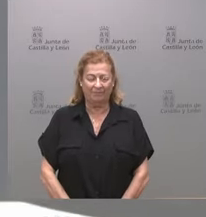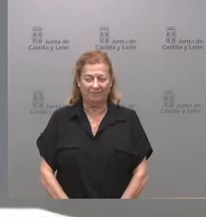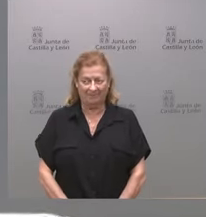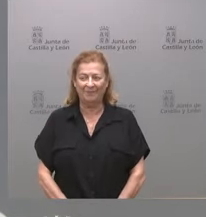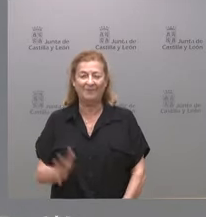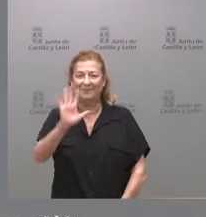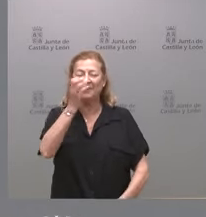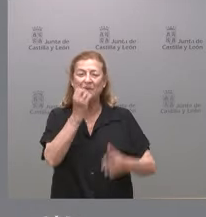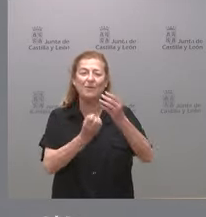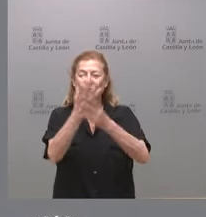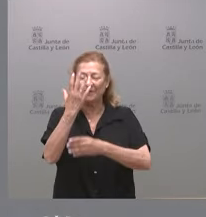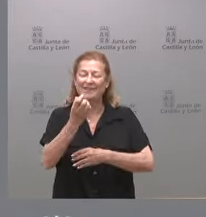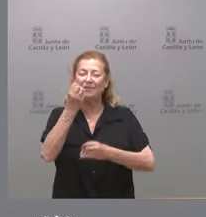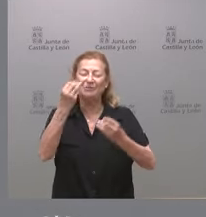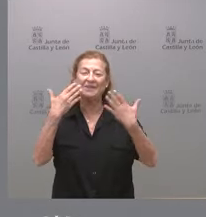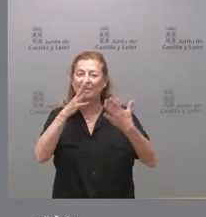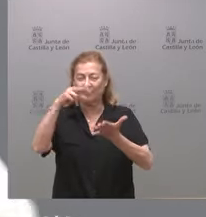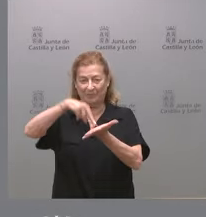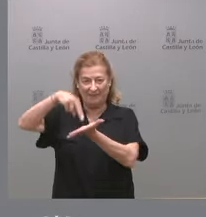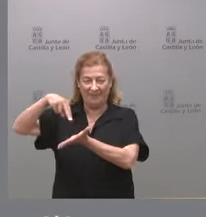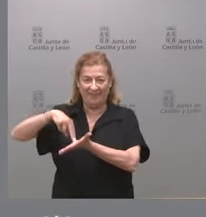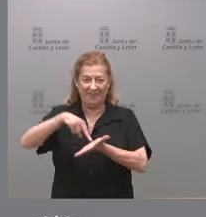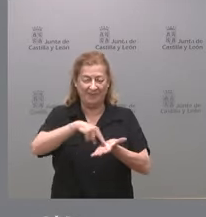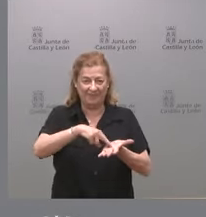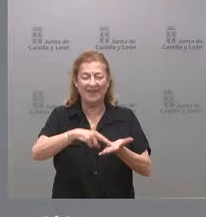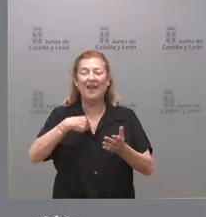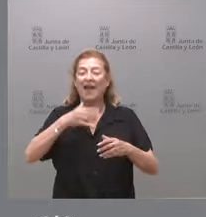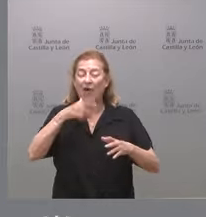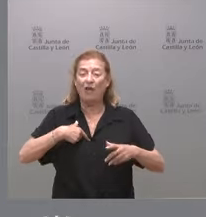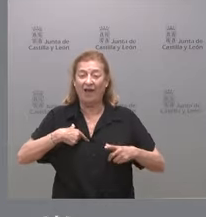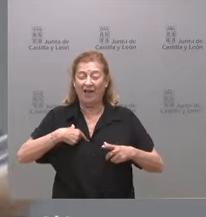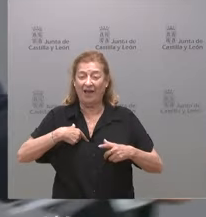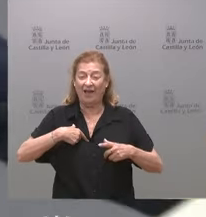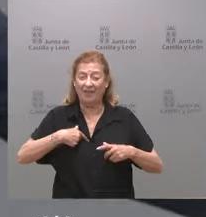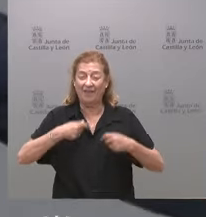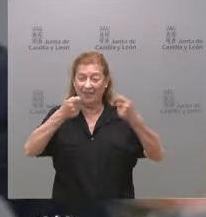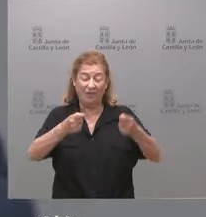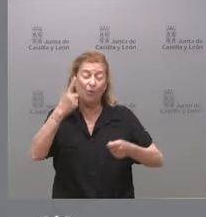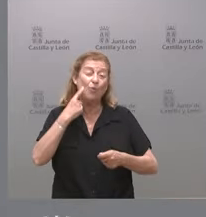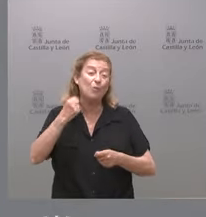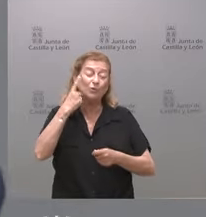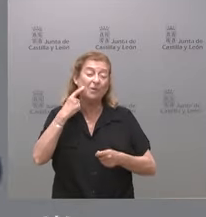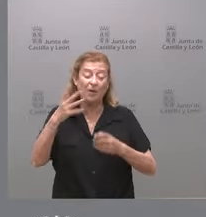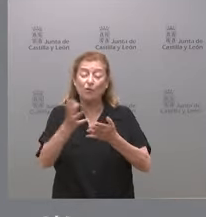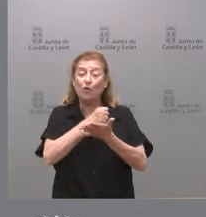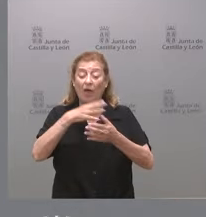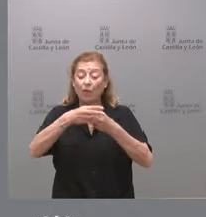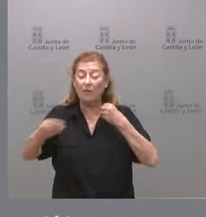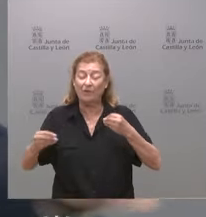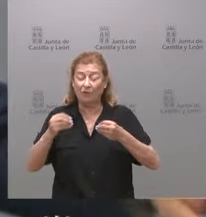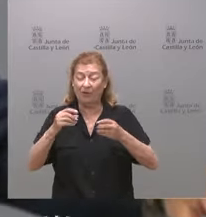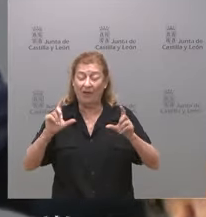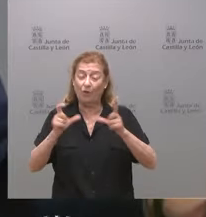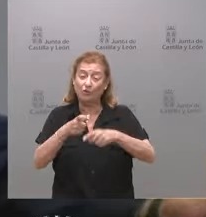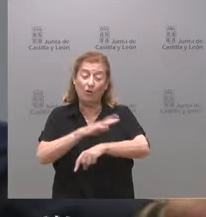Muy buenos días y muchas gracias por su presencia. Les vamos entregando, como habitualmente, toda la documentación del Consejo de Gobierno,